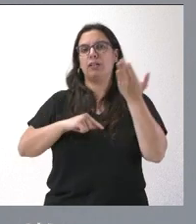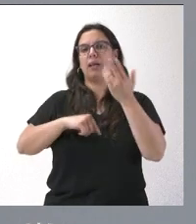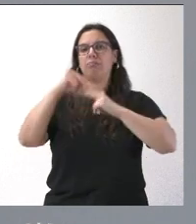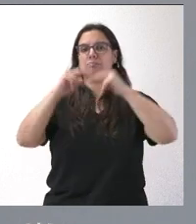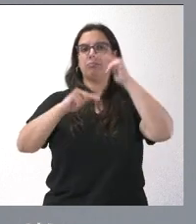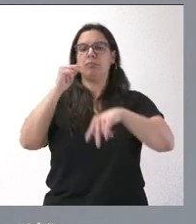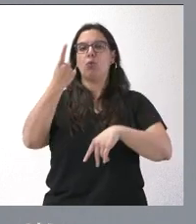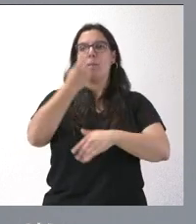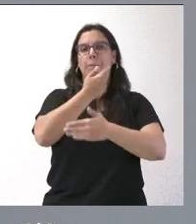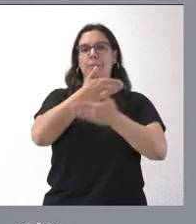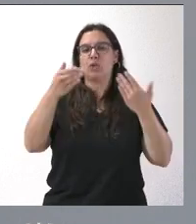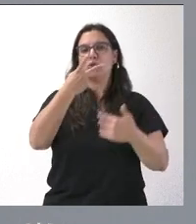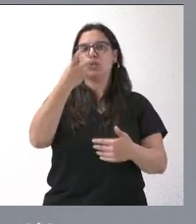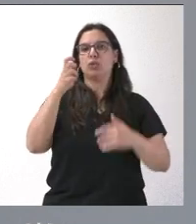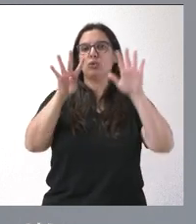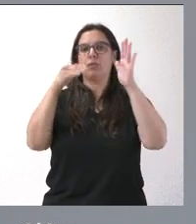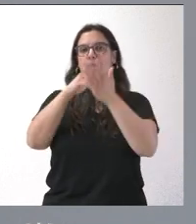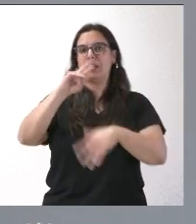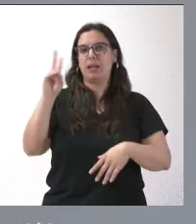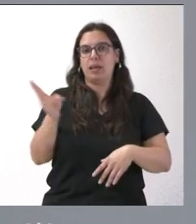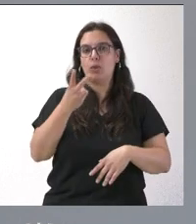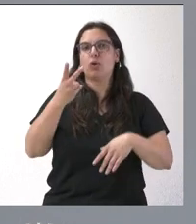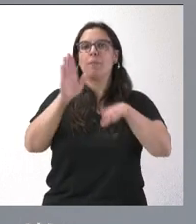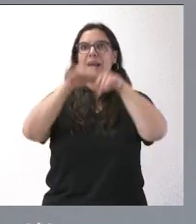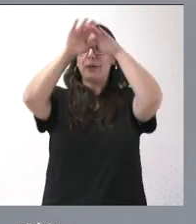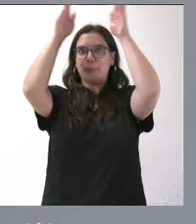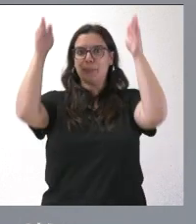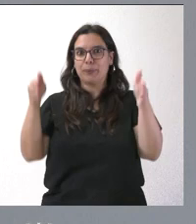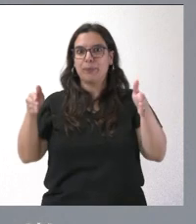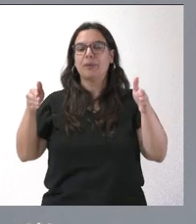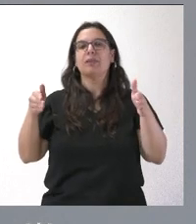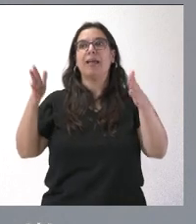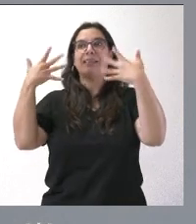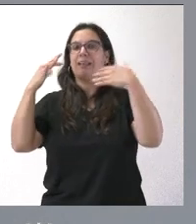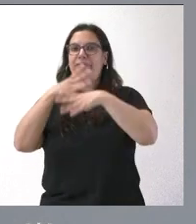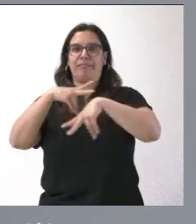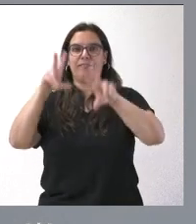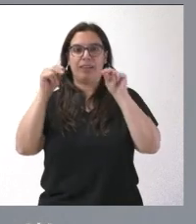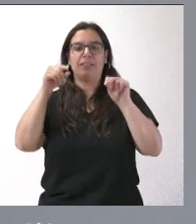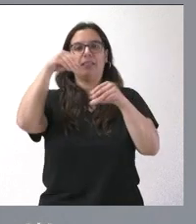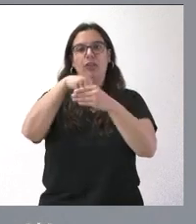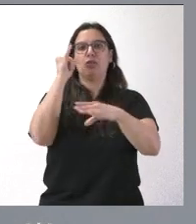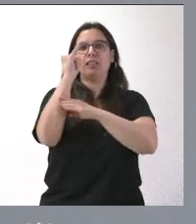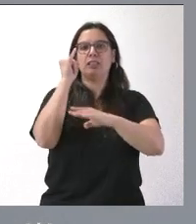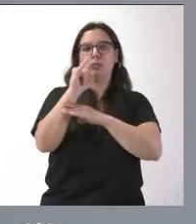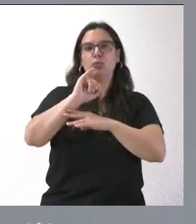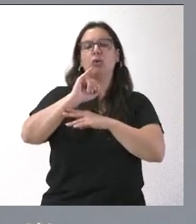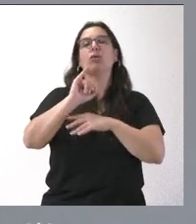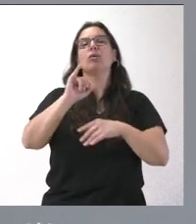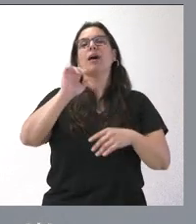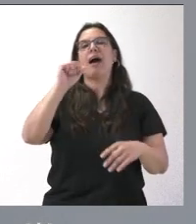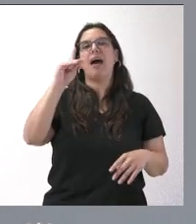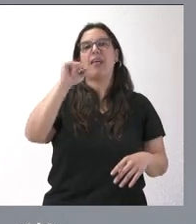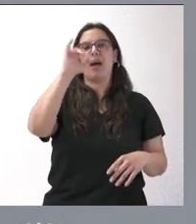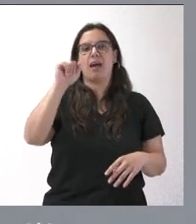1,209,000 euros el cerramiento de esta pista deportiva exterior en el Instituto de Educación Secundaria a Daja, en Arevalo,